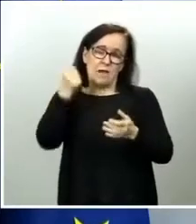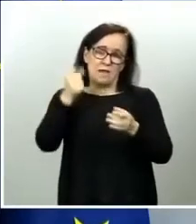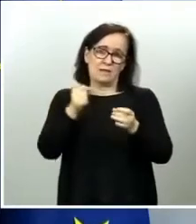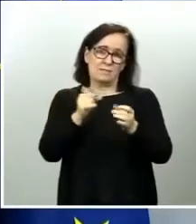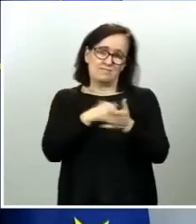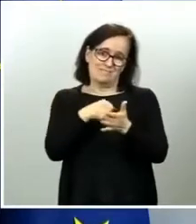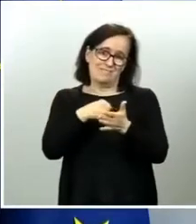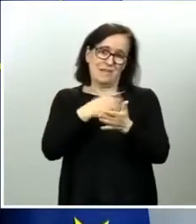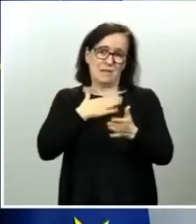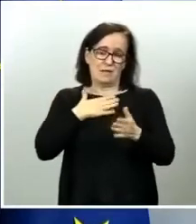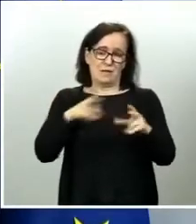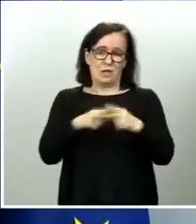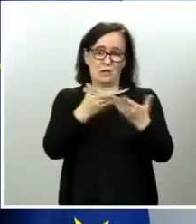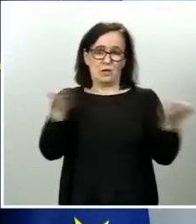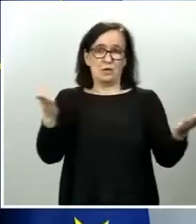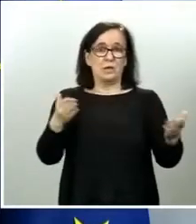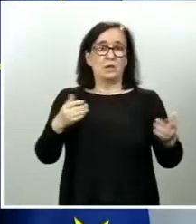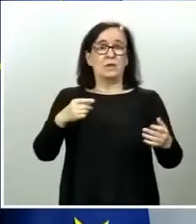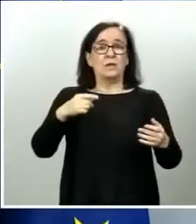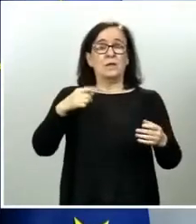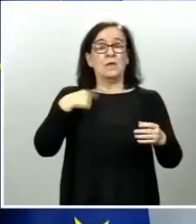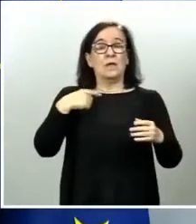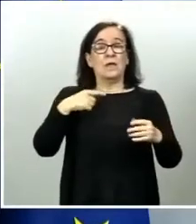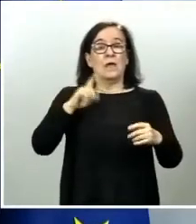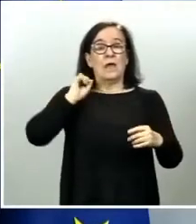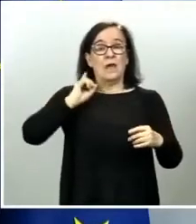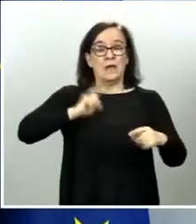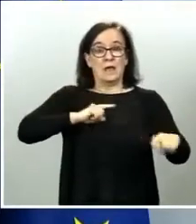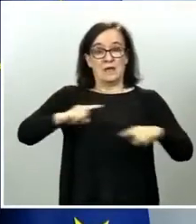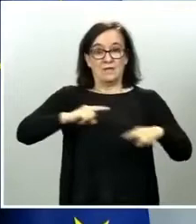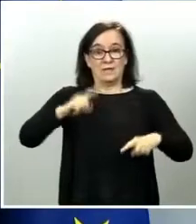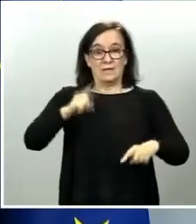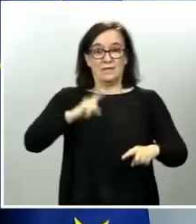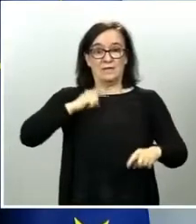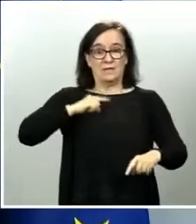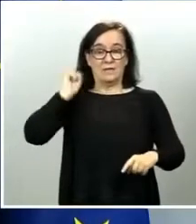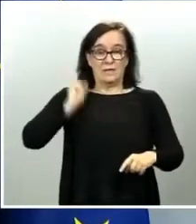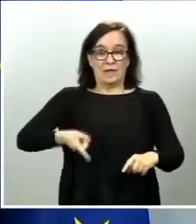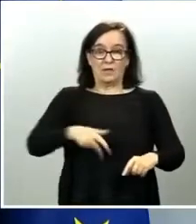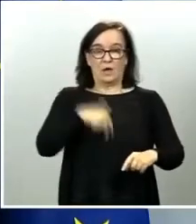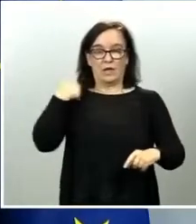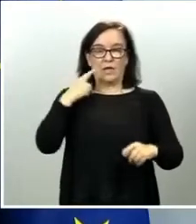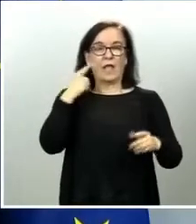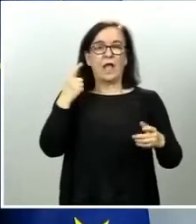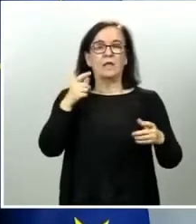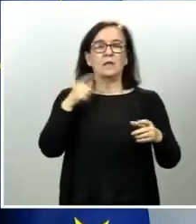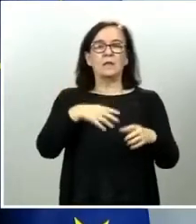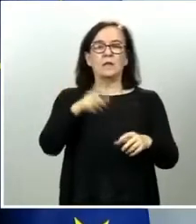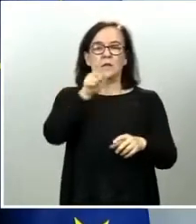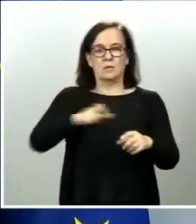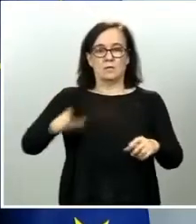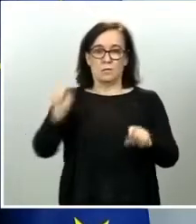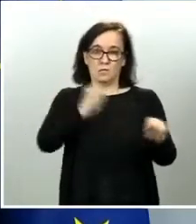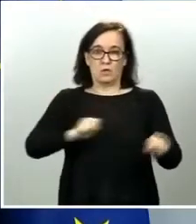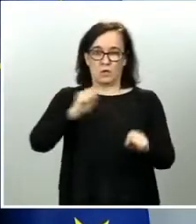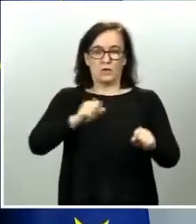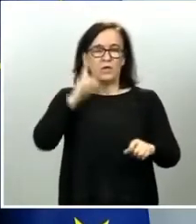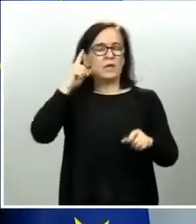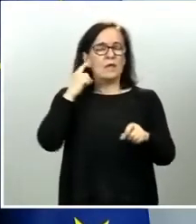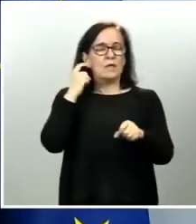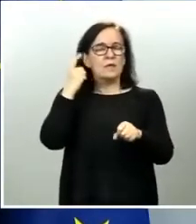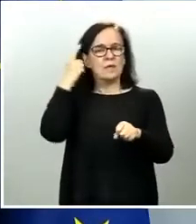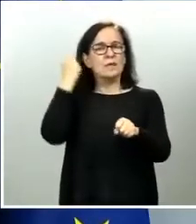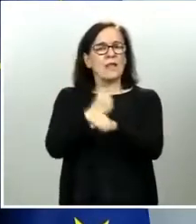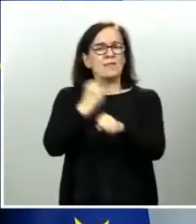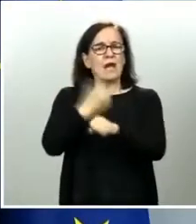la Dirección General de Protección Civil y Emergencias trabaja ya con organizaciones profesionales de psicólogos, también lo habrán oído ya